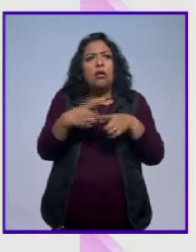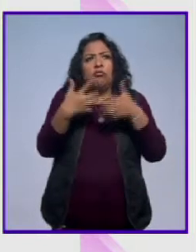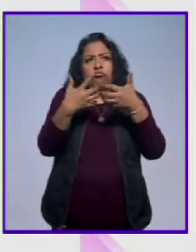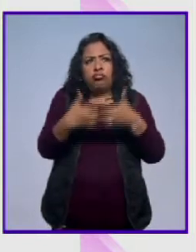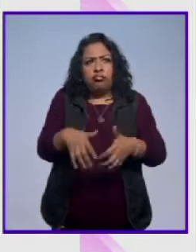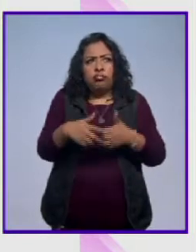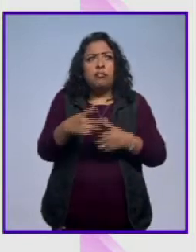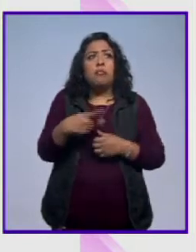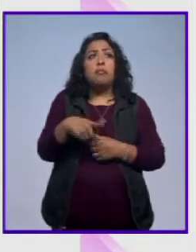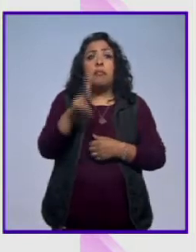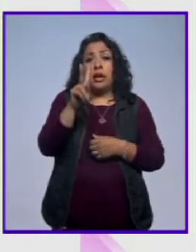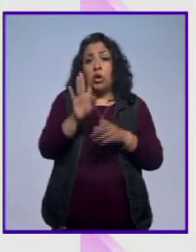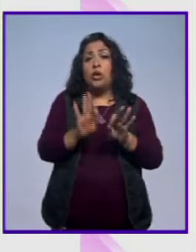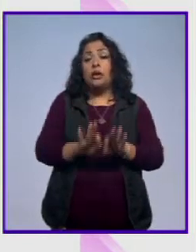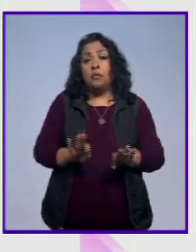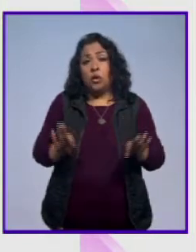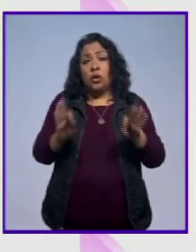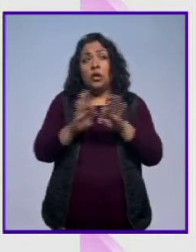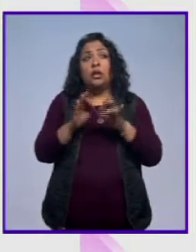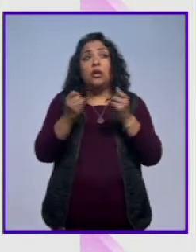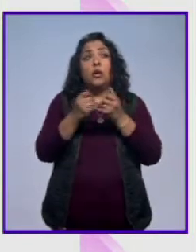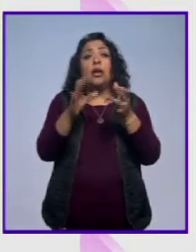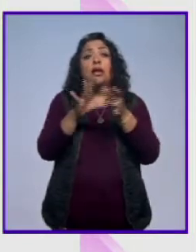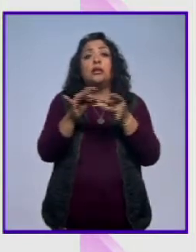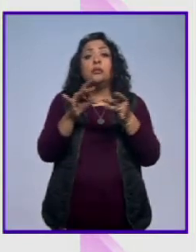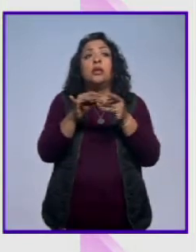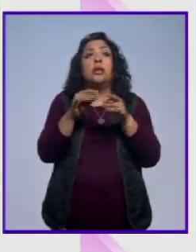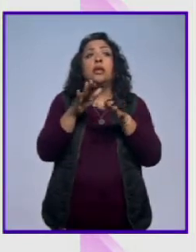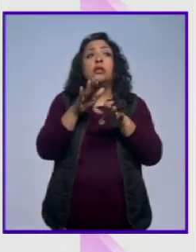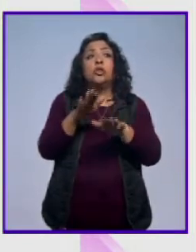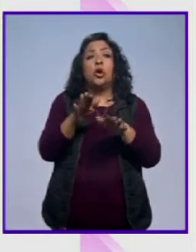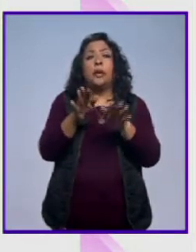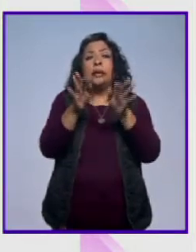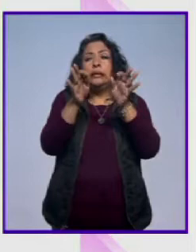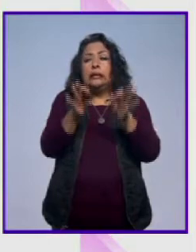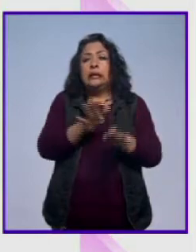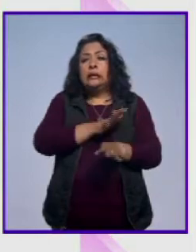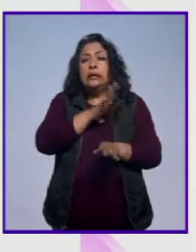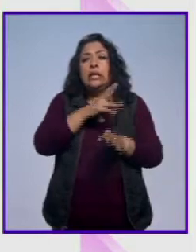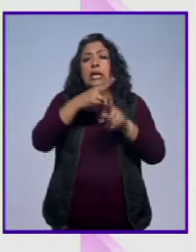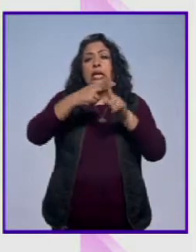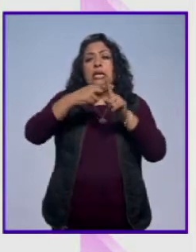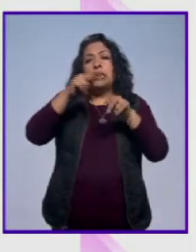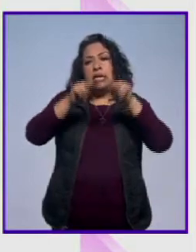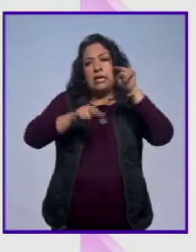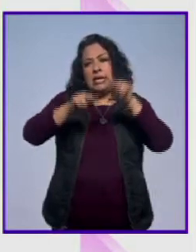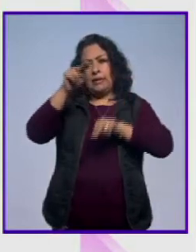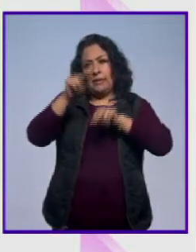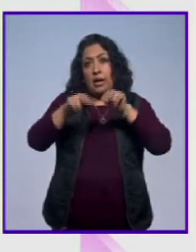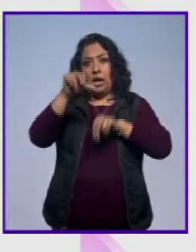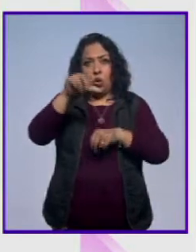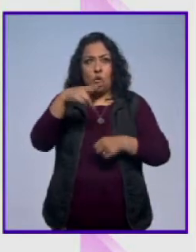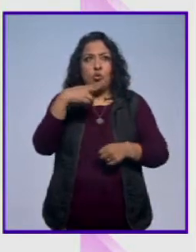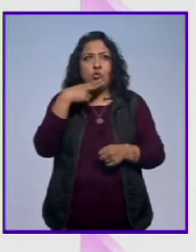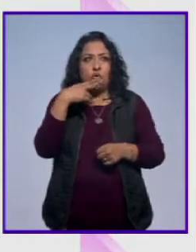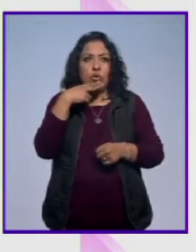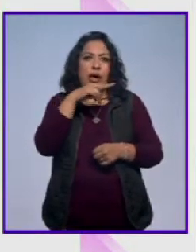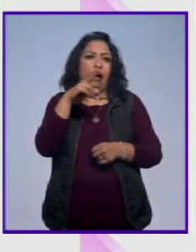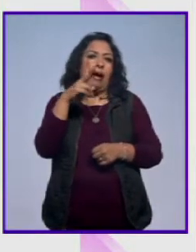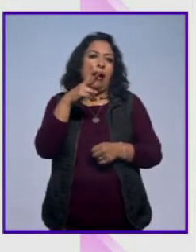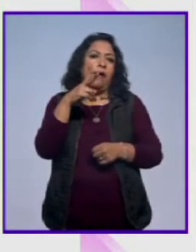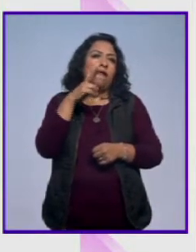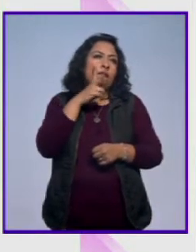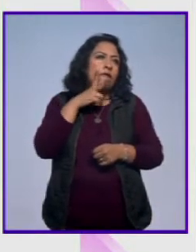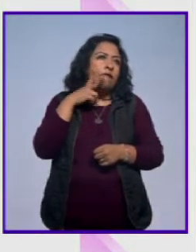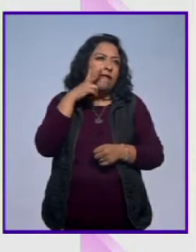pero es muy importante también hablar de la calidad, los estándares de calidad que ahora se están utilizando en viñedos